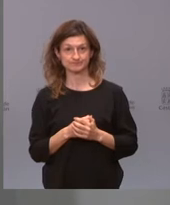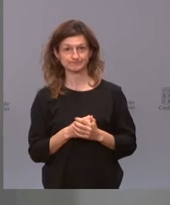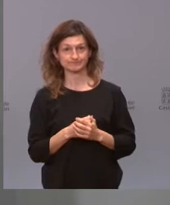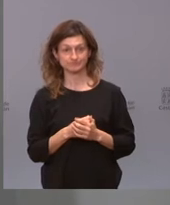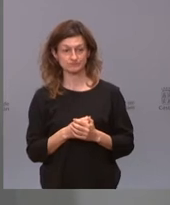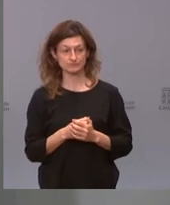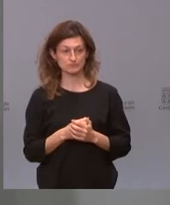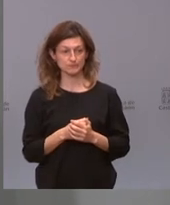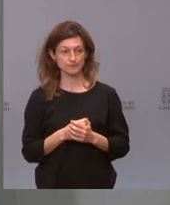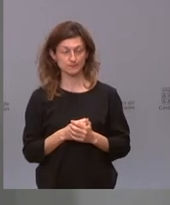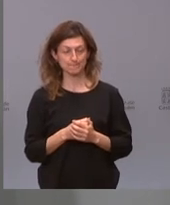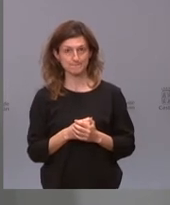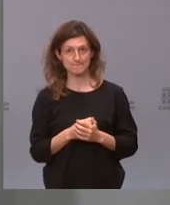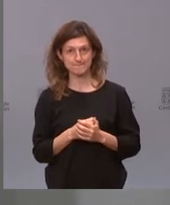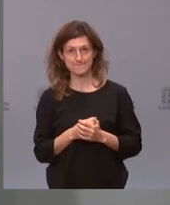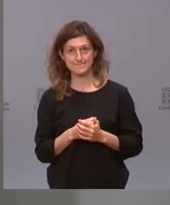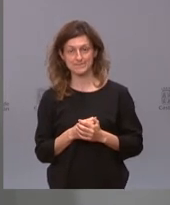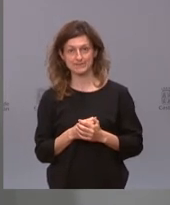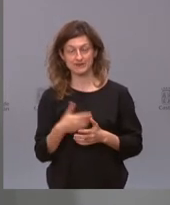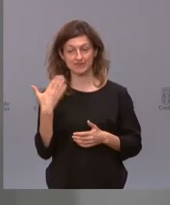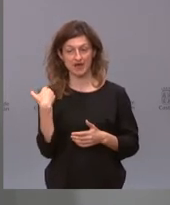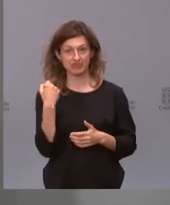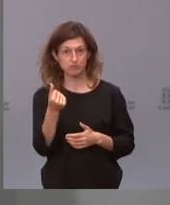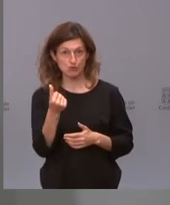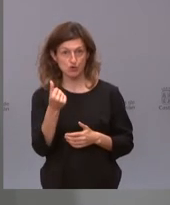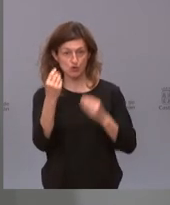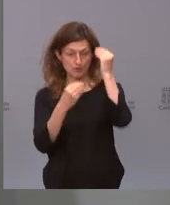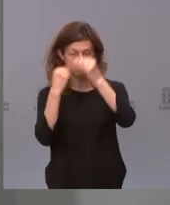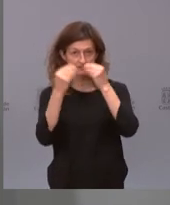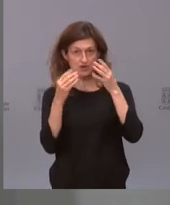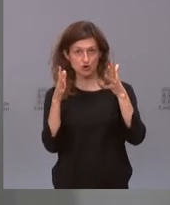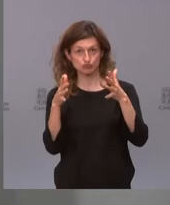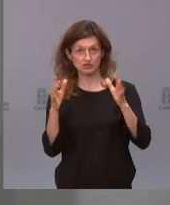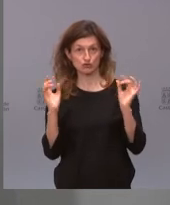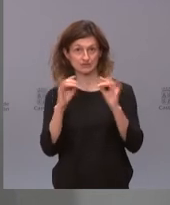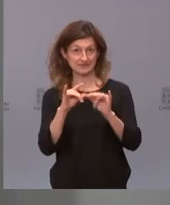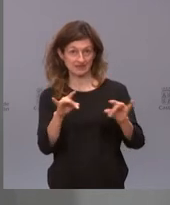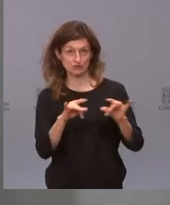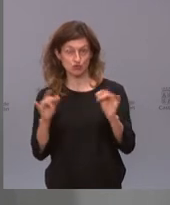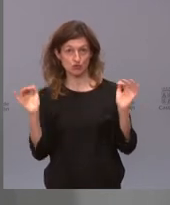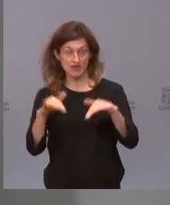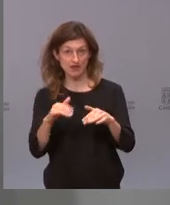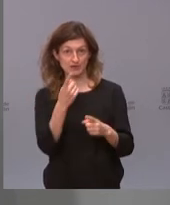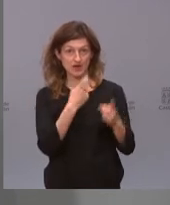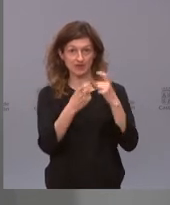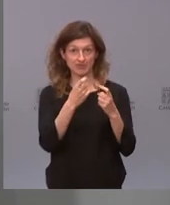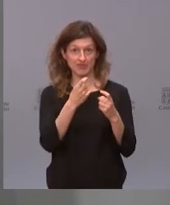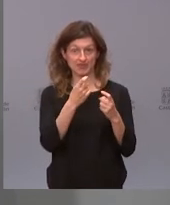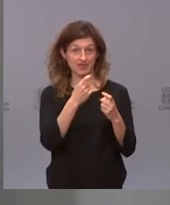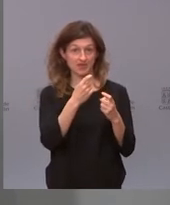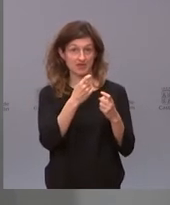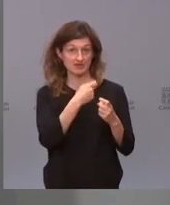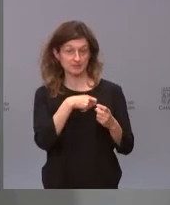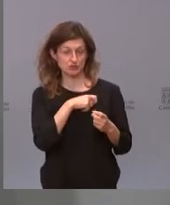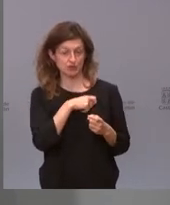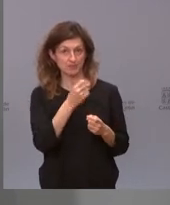nos dijo que hace poco se planteó esto en el Consejo Interterritorial y la Agencia Española de Medicamentos y